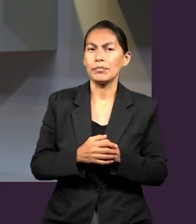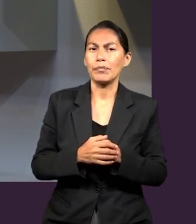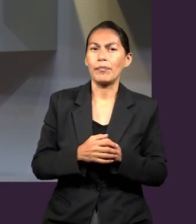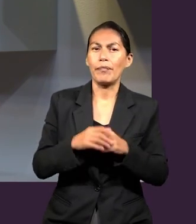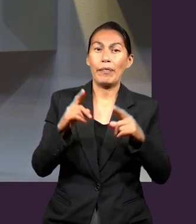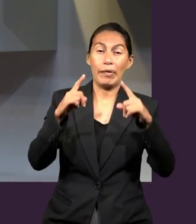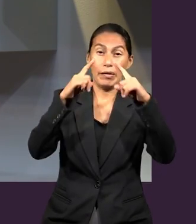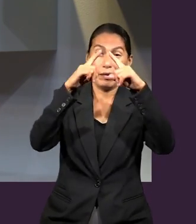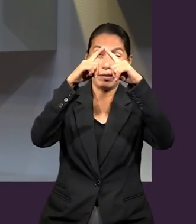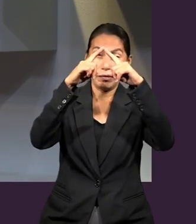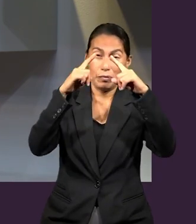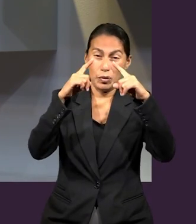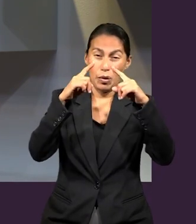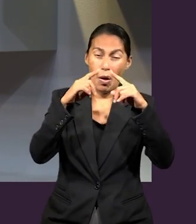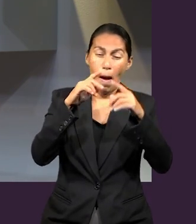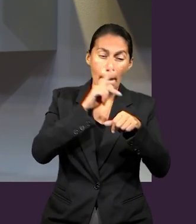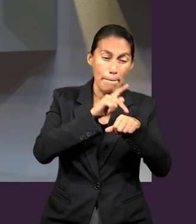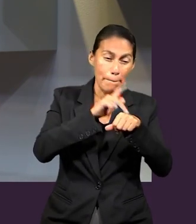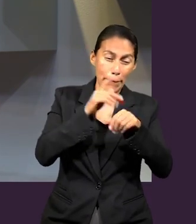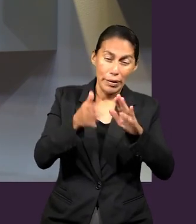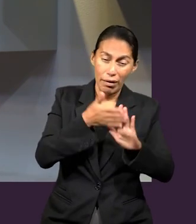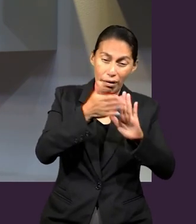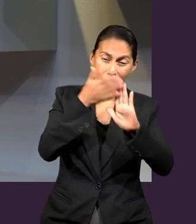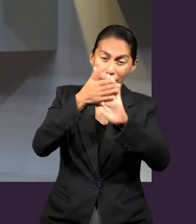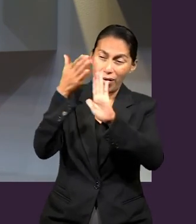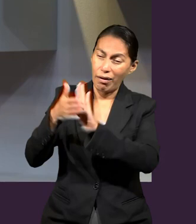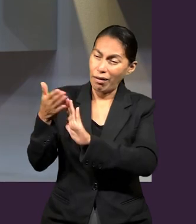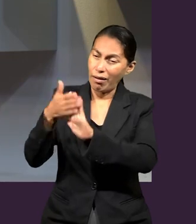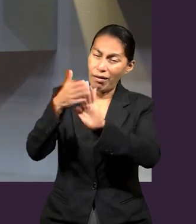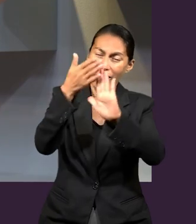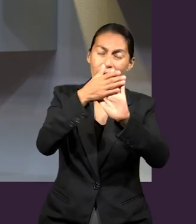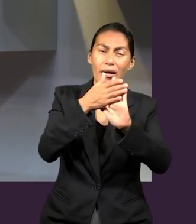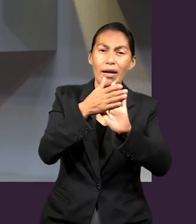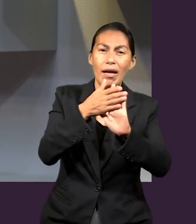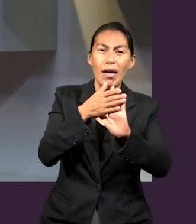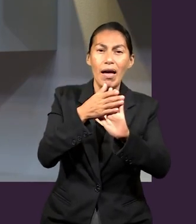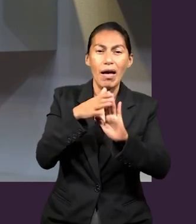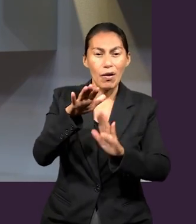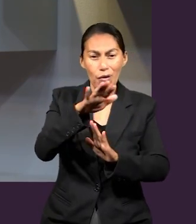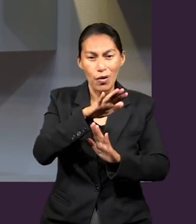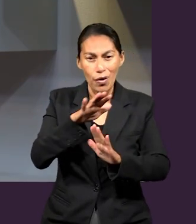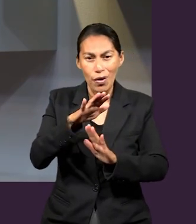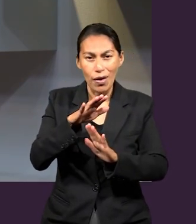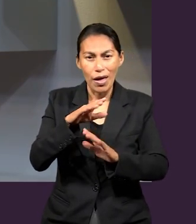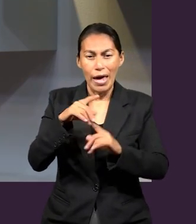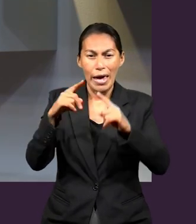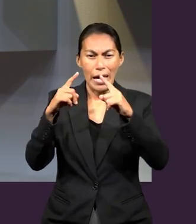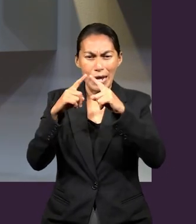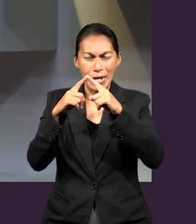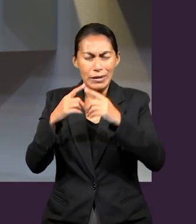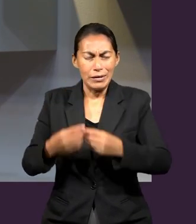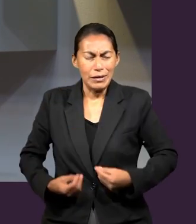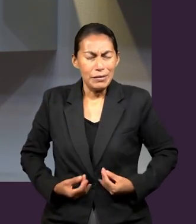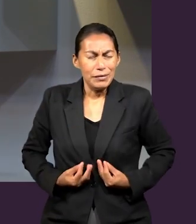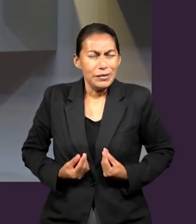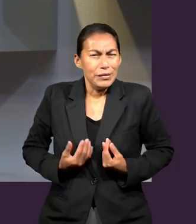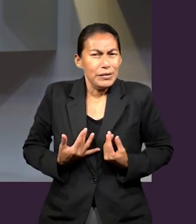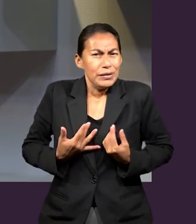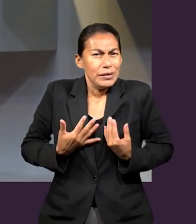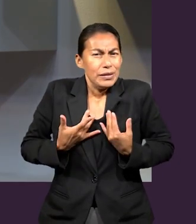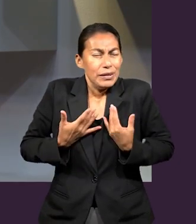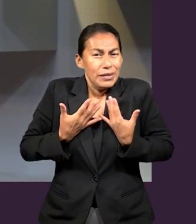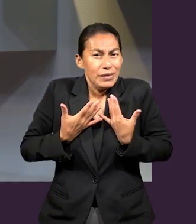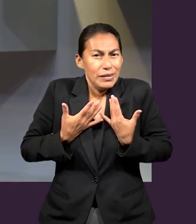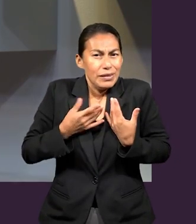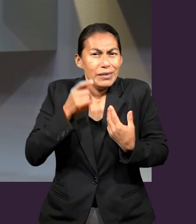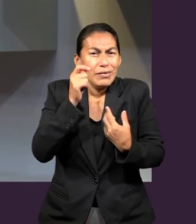hace la transición de un templo hecho de piedras, de algo físico, a ser una